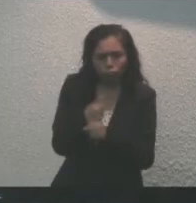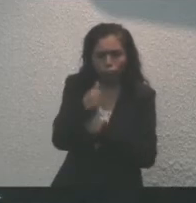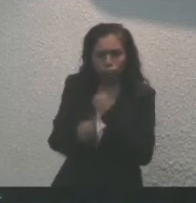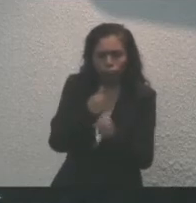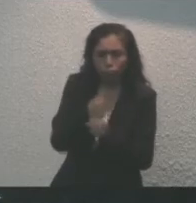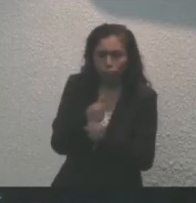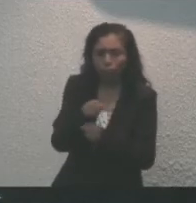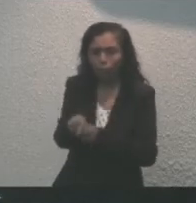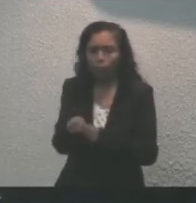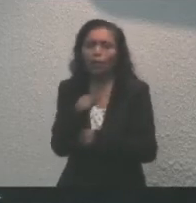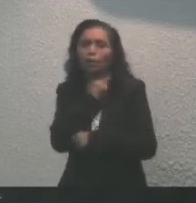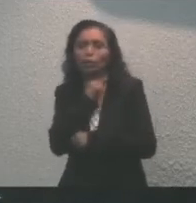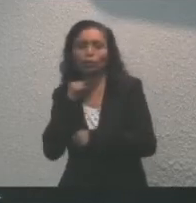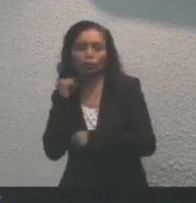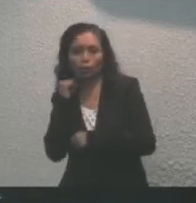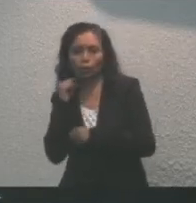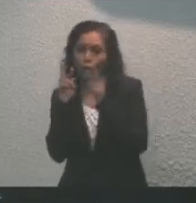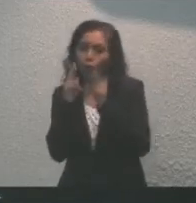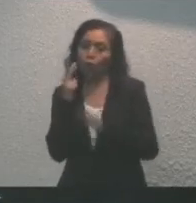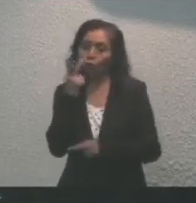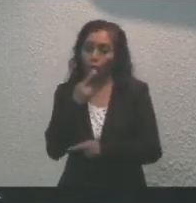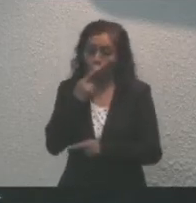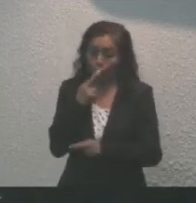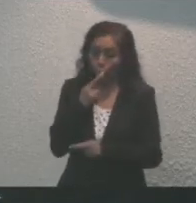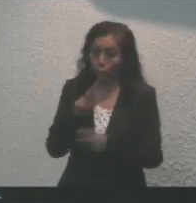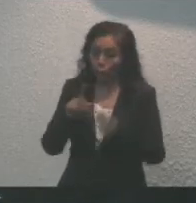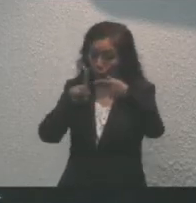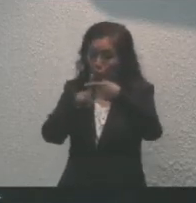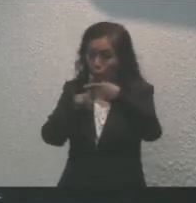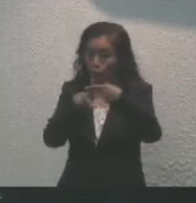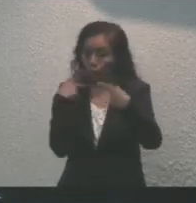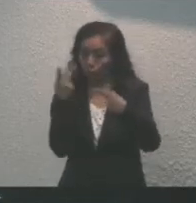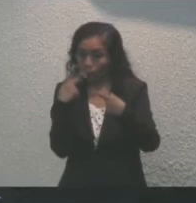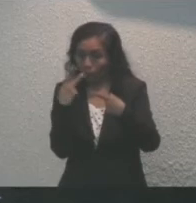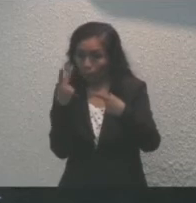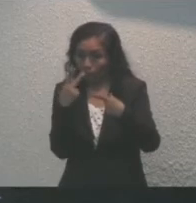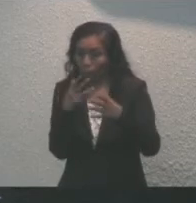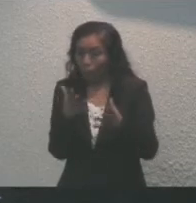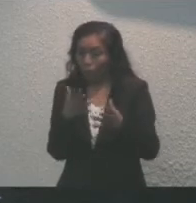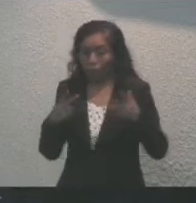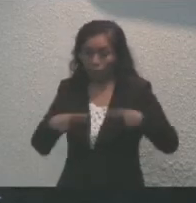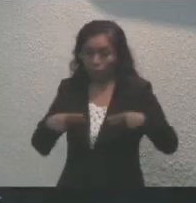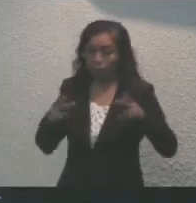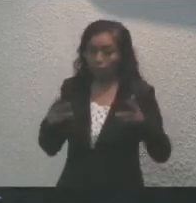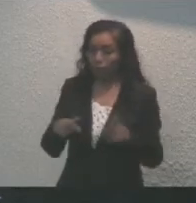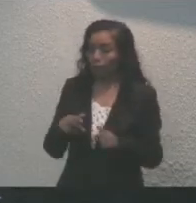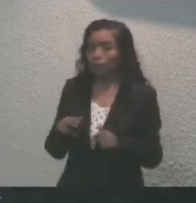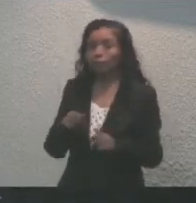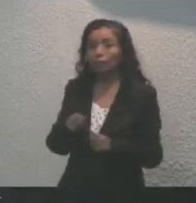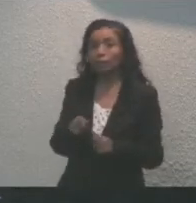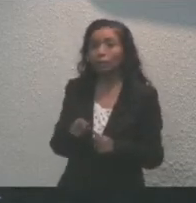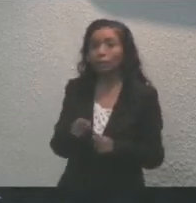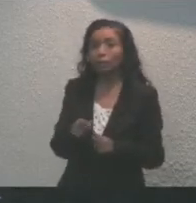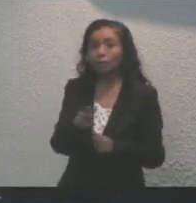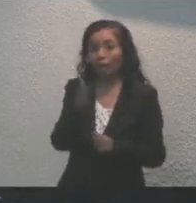convirtió en sacerdotisa o oráculo de la Cruz Parlante a la que los habitantes de la región la denominaban